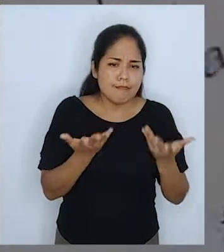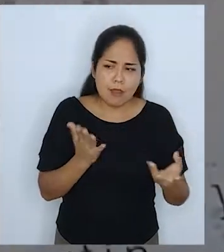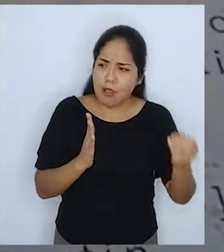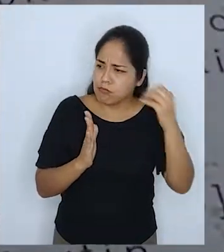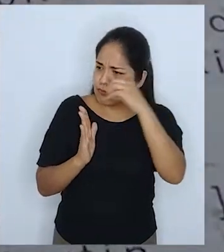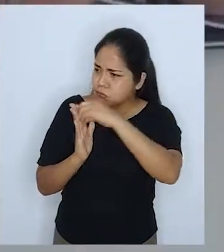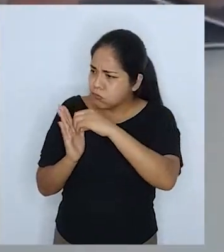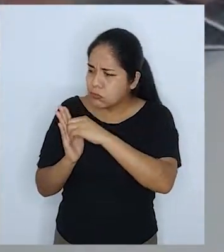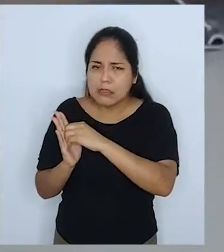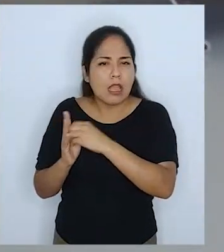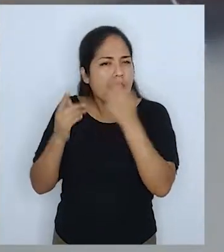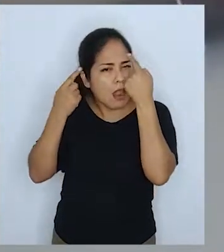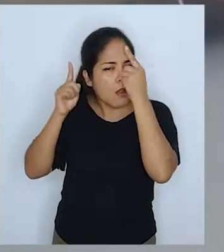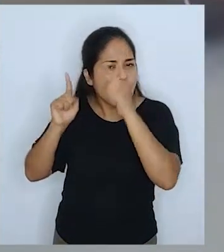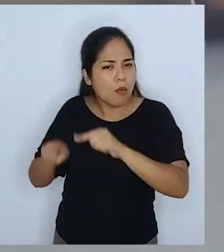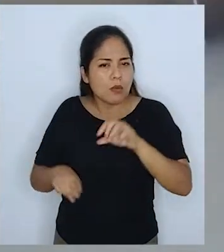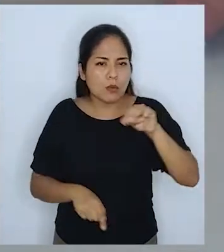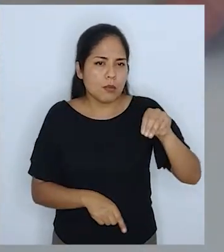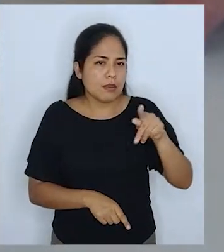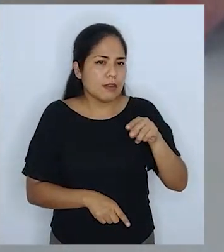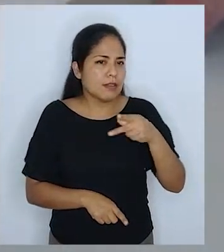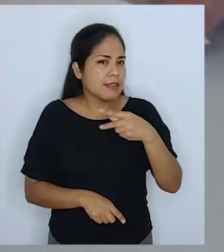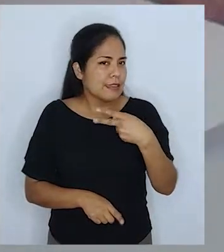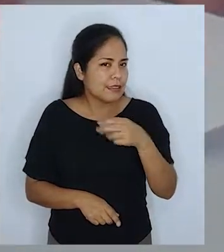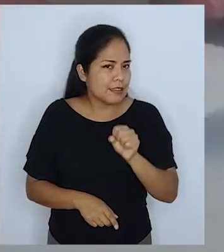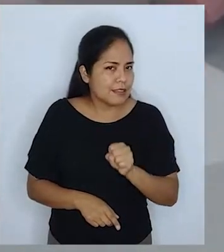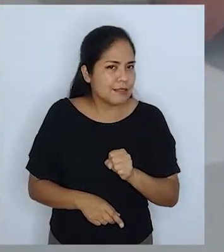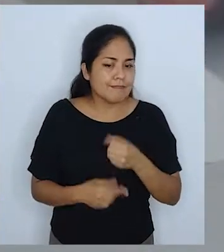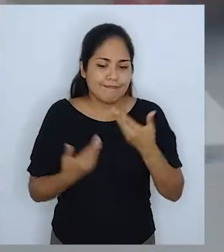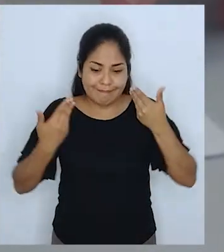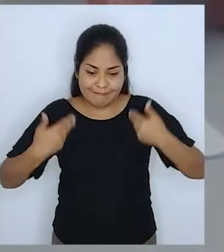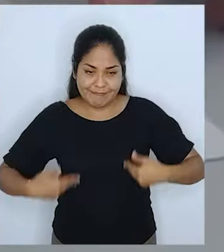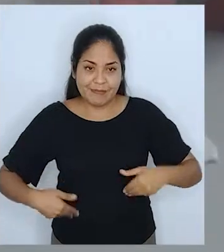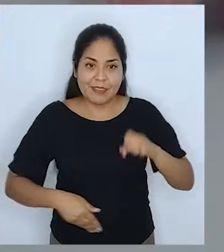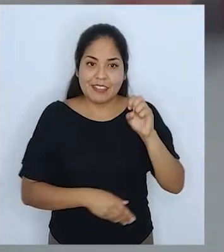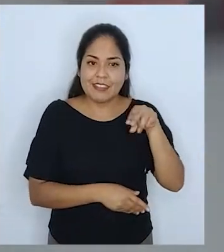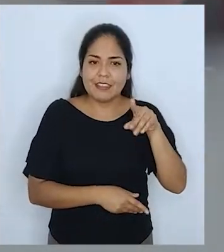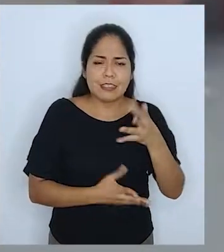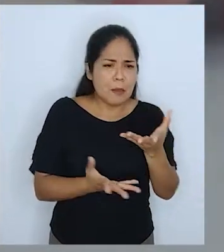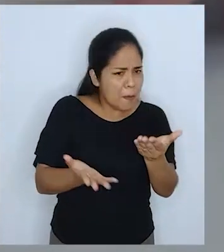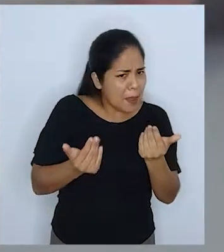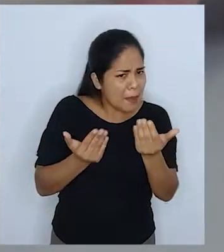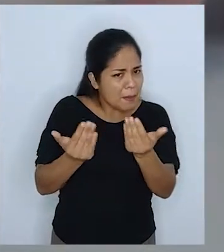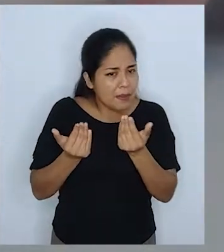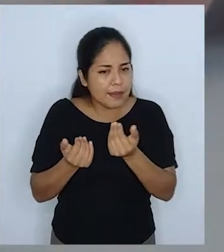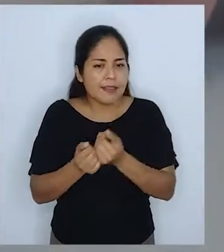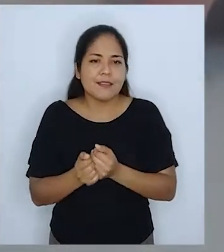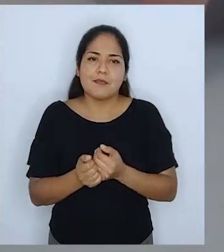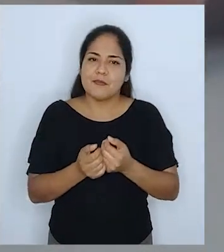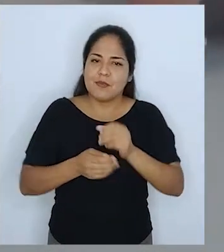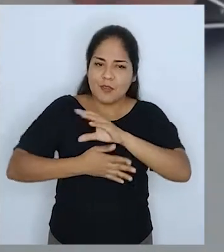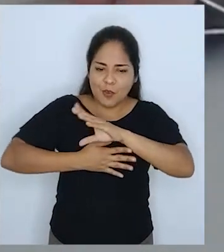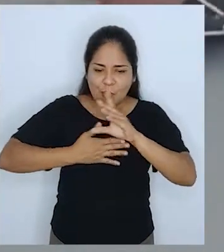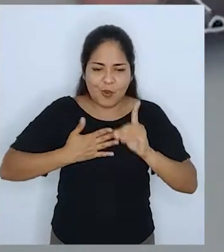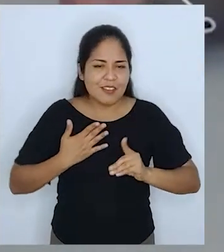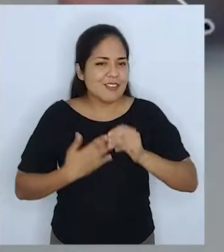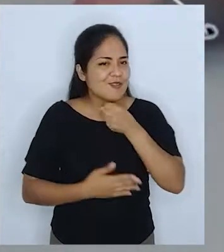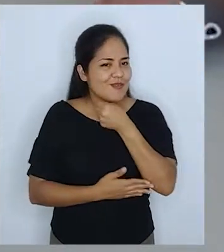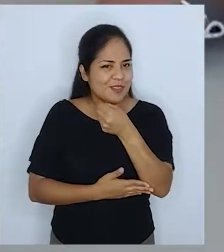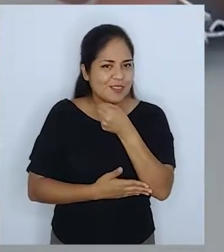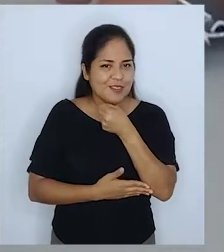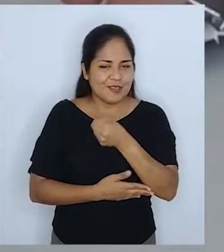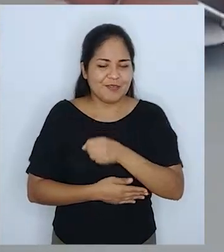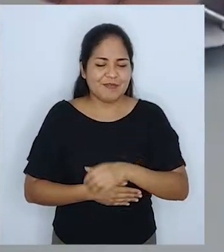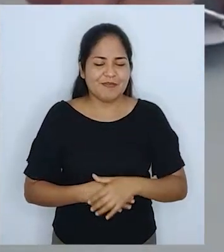implementó el Tratado de Marrakech. Soy Enrique Gustos y los invito a ver la siguiente nota de